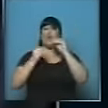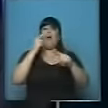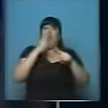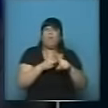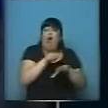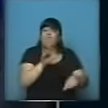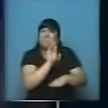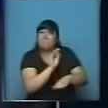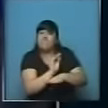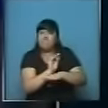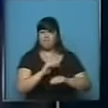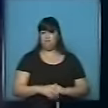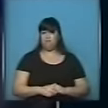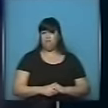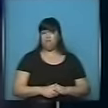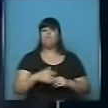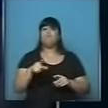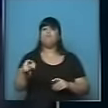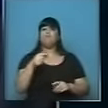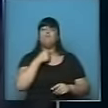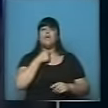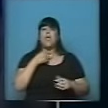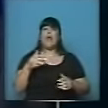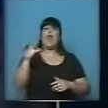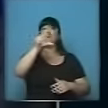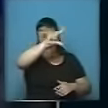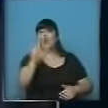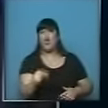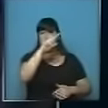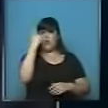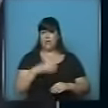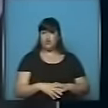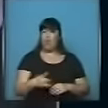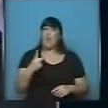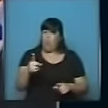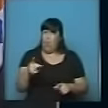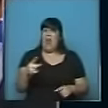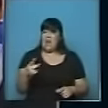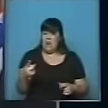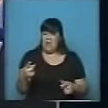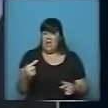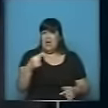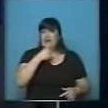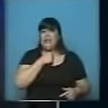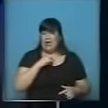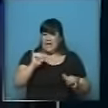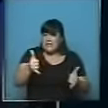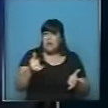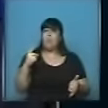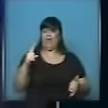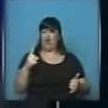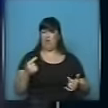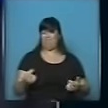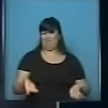y tanto empeño tiene para llevar esto a nivel nacional? No dudando de sus buenas intenciones. ¿Cómo se entiende